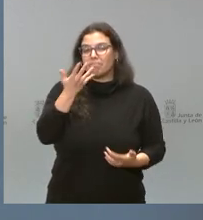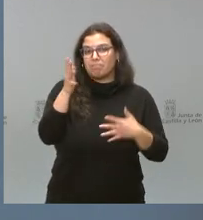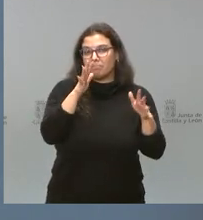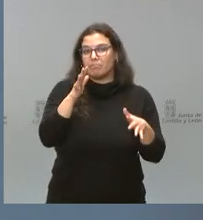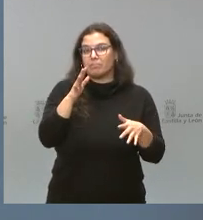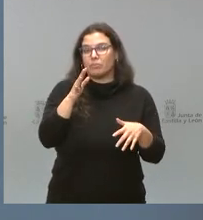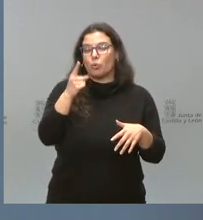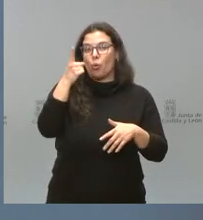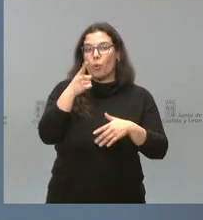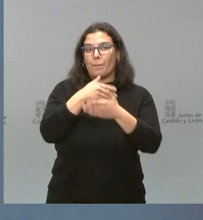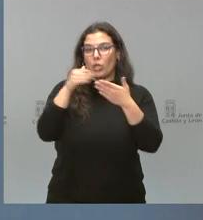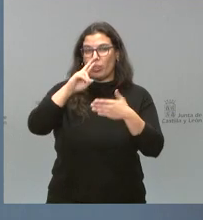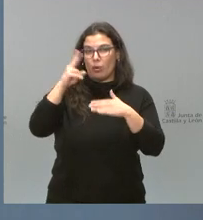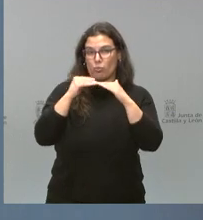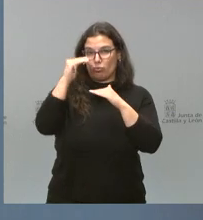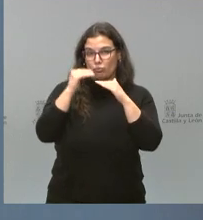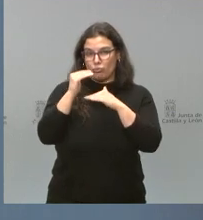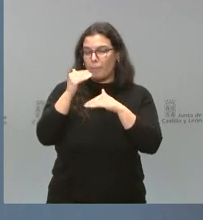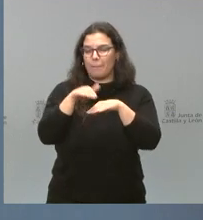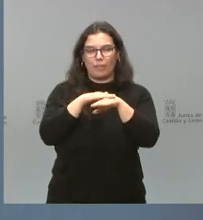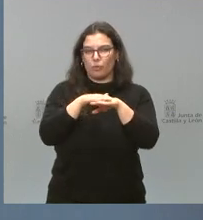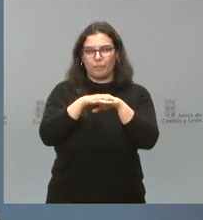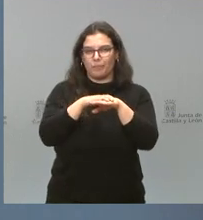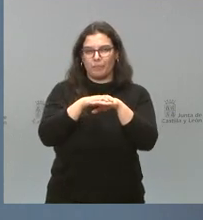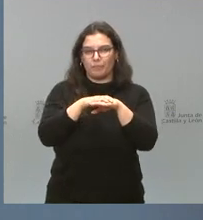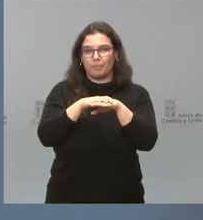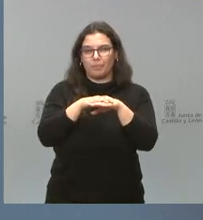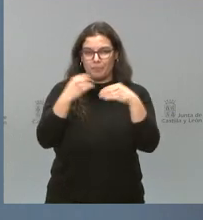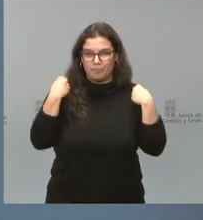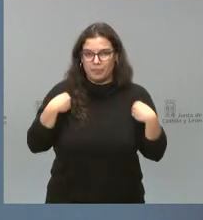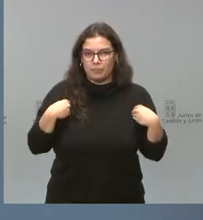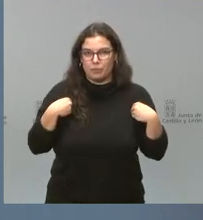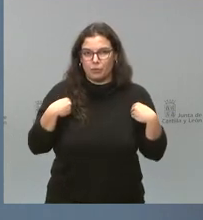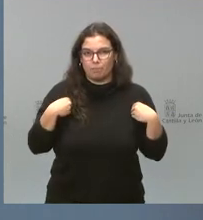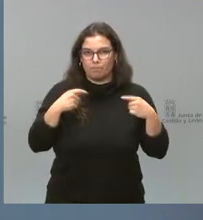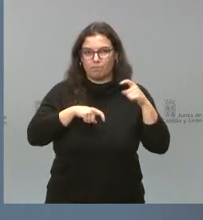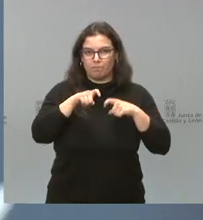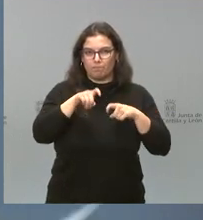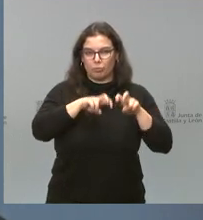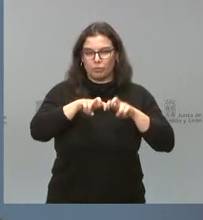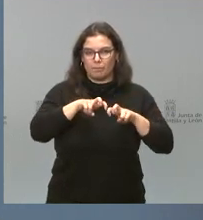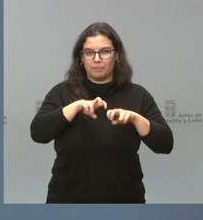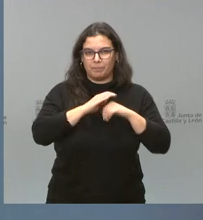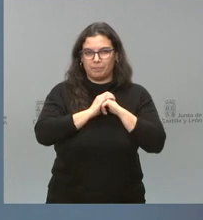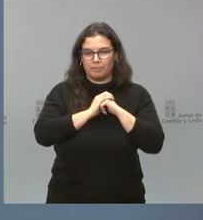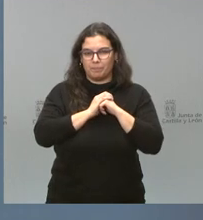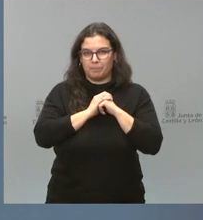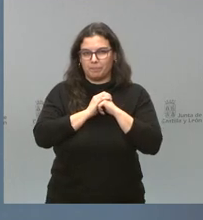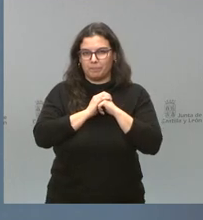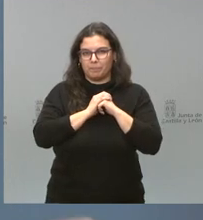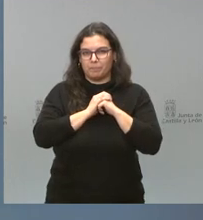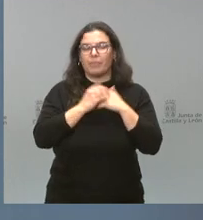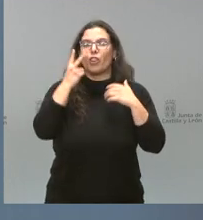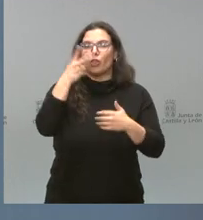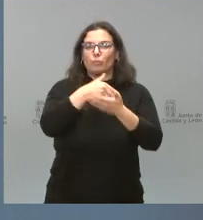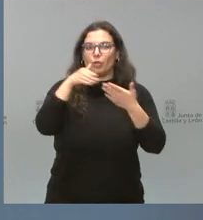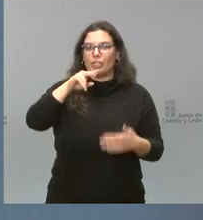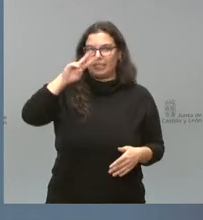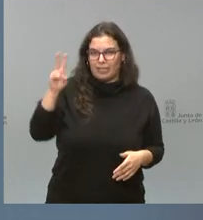millones